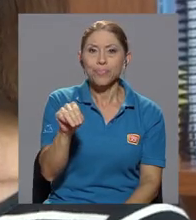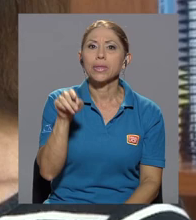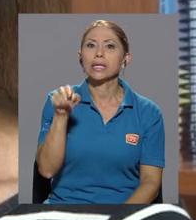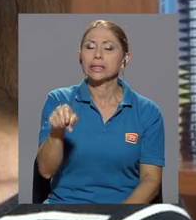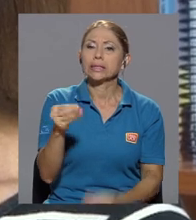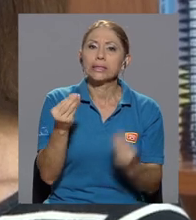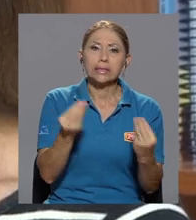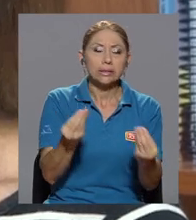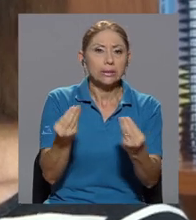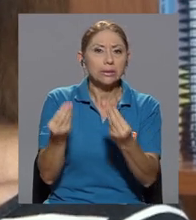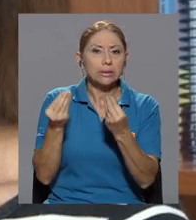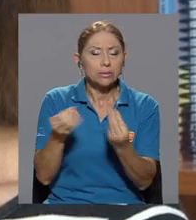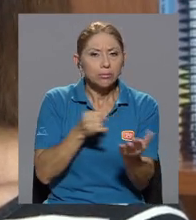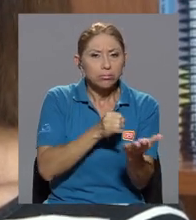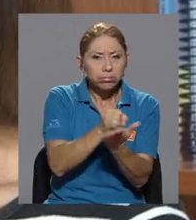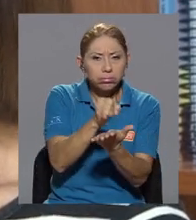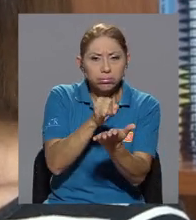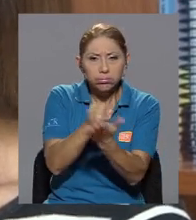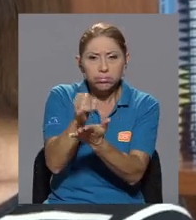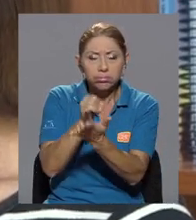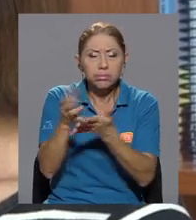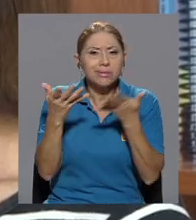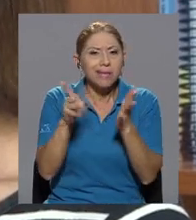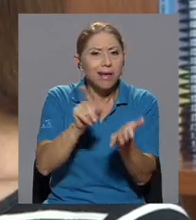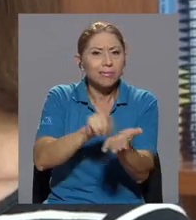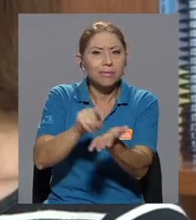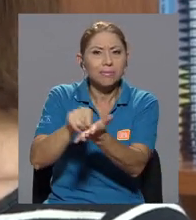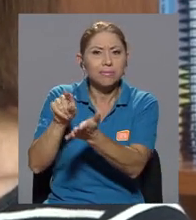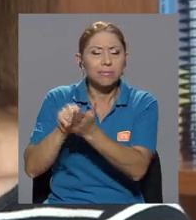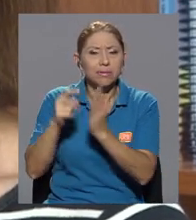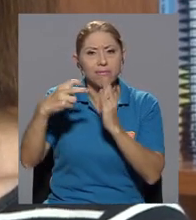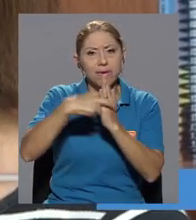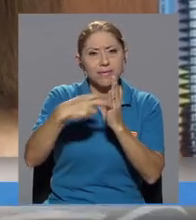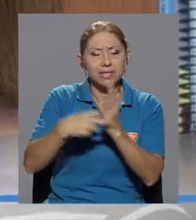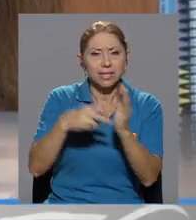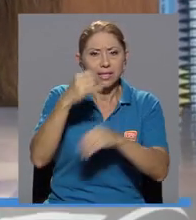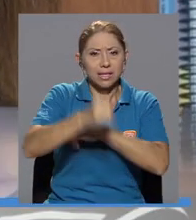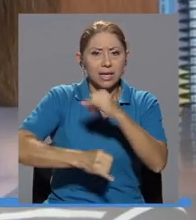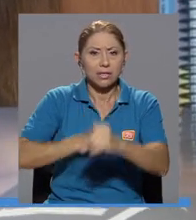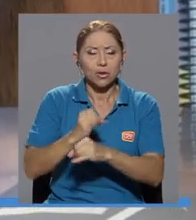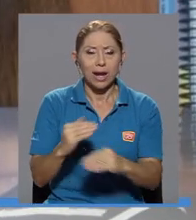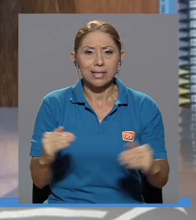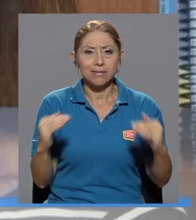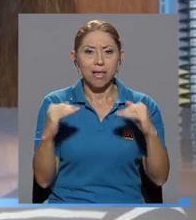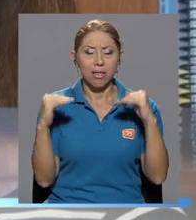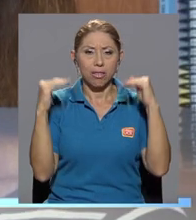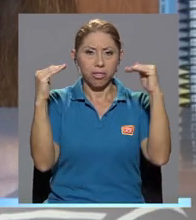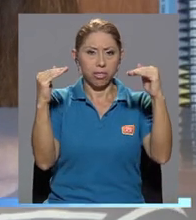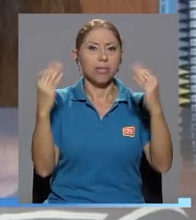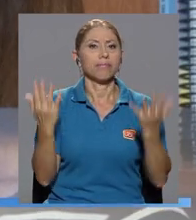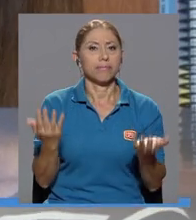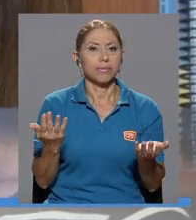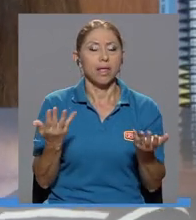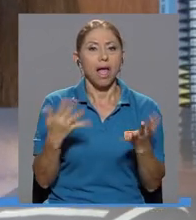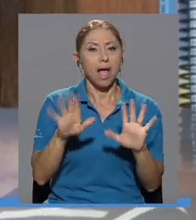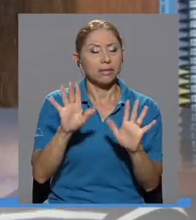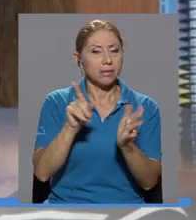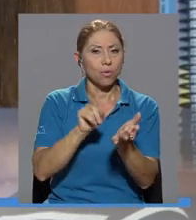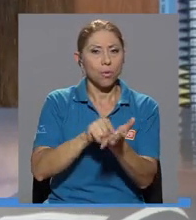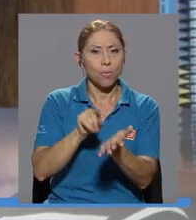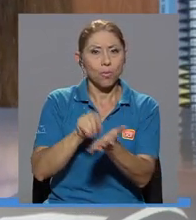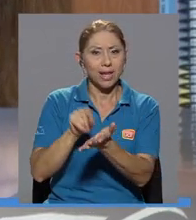enorme cantidad de investigaciones que han sido publicadas en revistas internacionales de alto nivel, que han sido publicadas